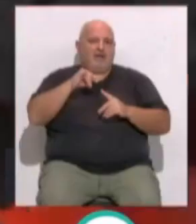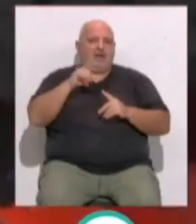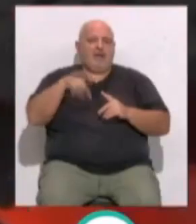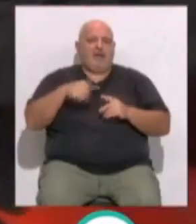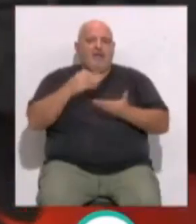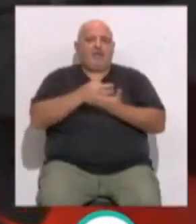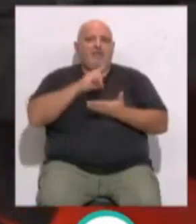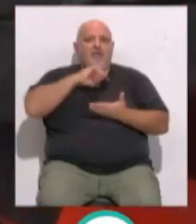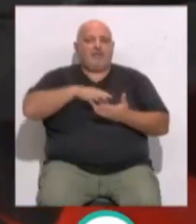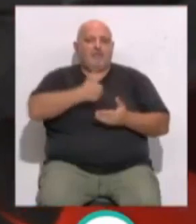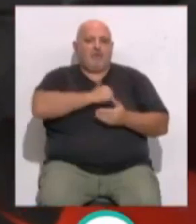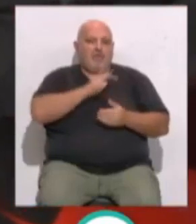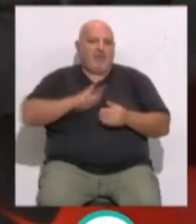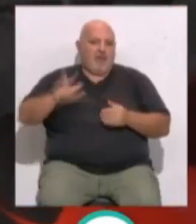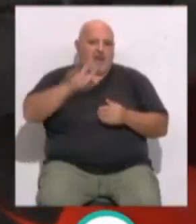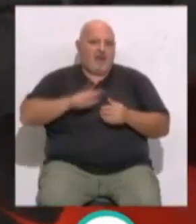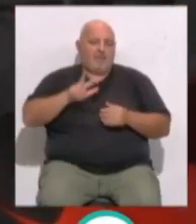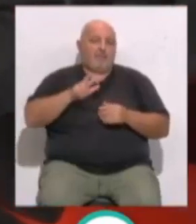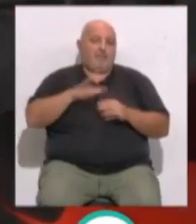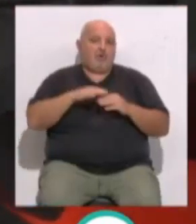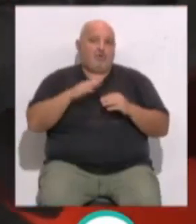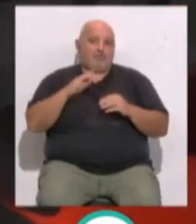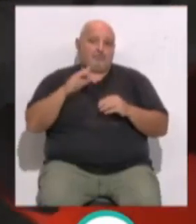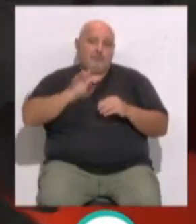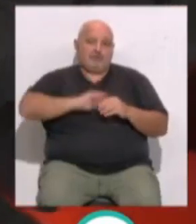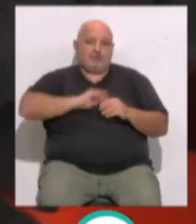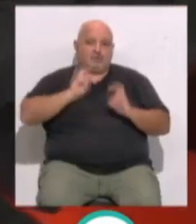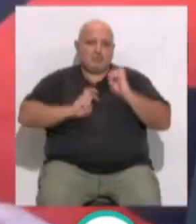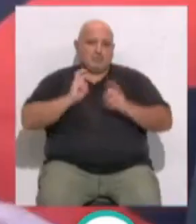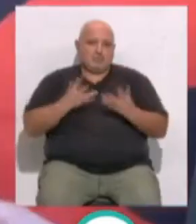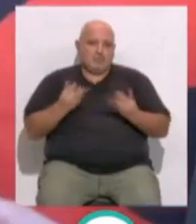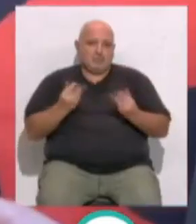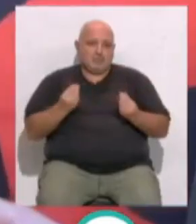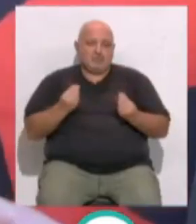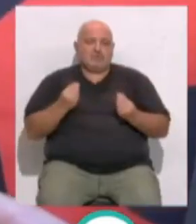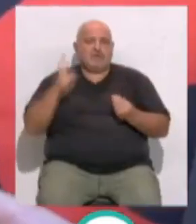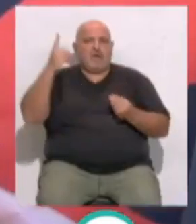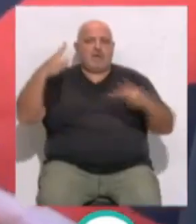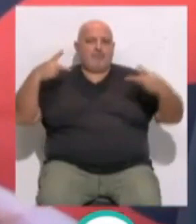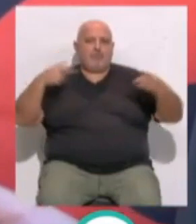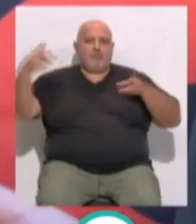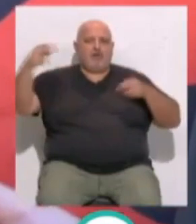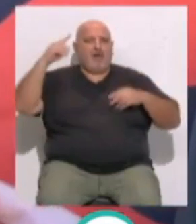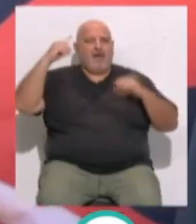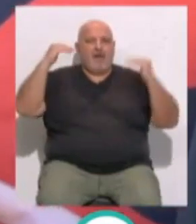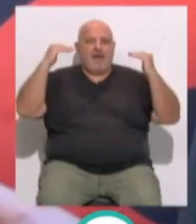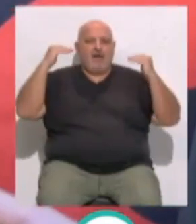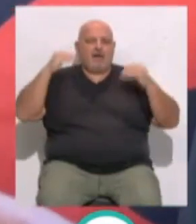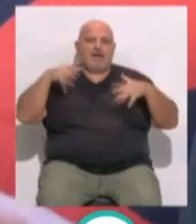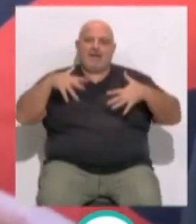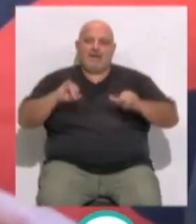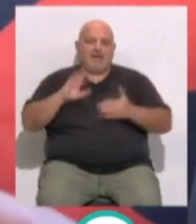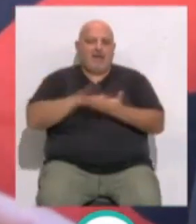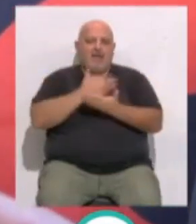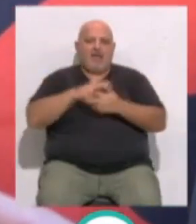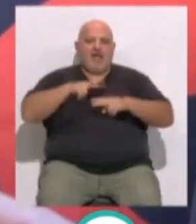lo pone la Policía Nacional... ...porque se prevé una gran afluencia de personas. La aérea está restringida y por tanto solamente podrán volar